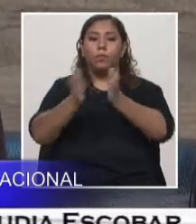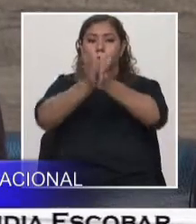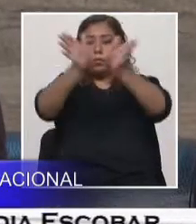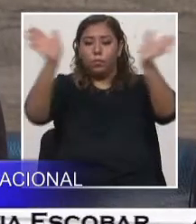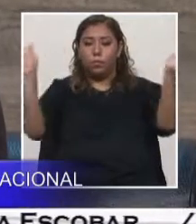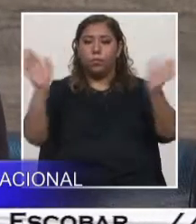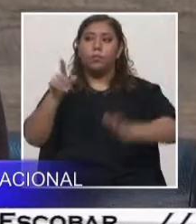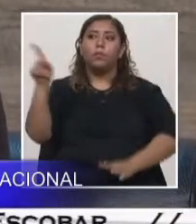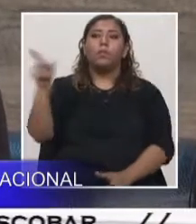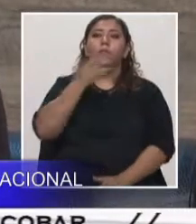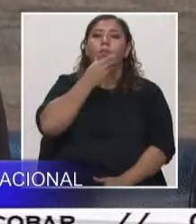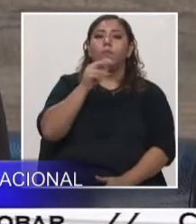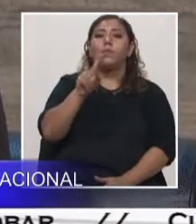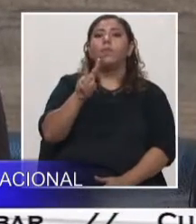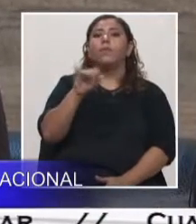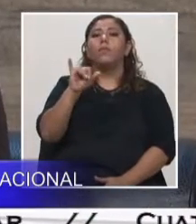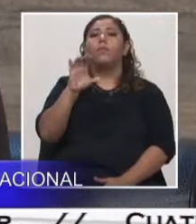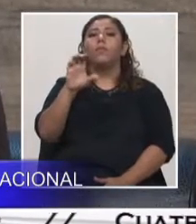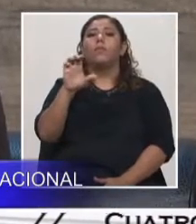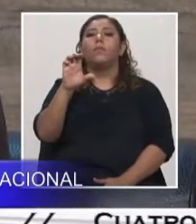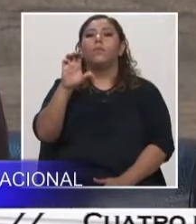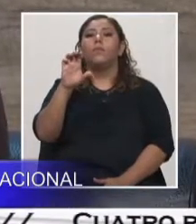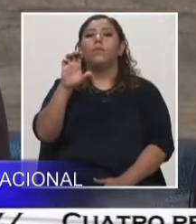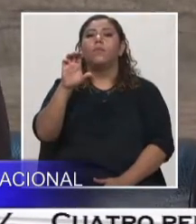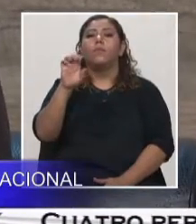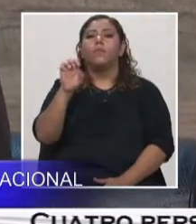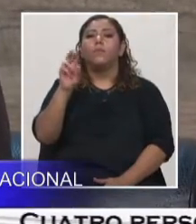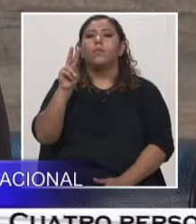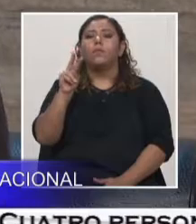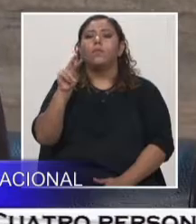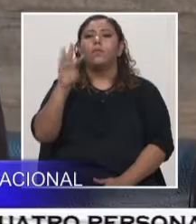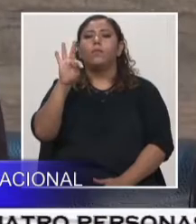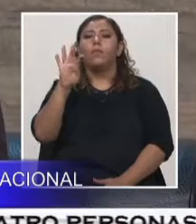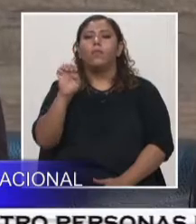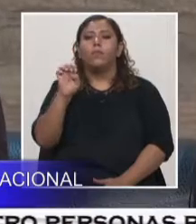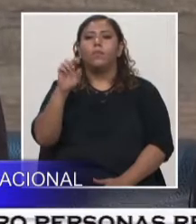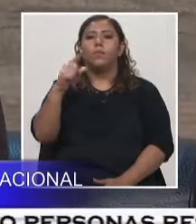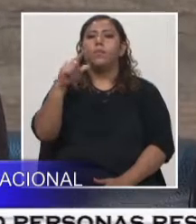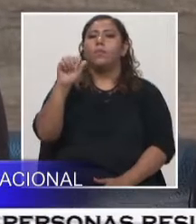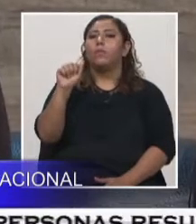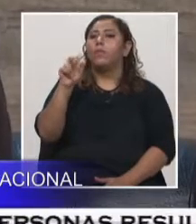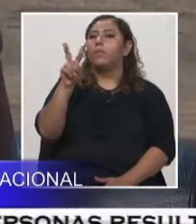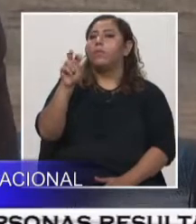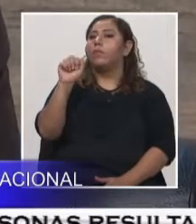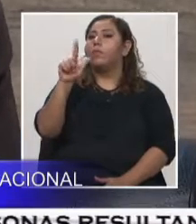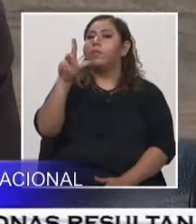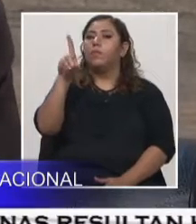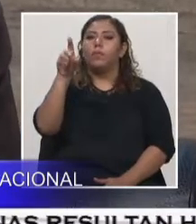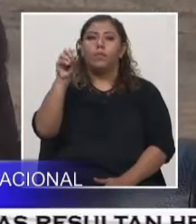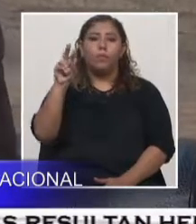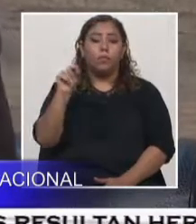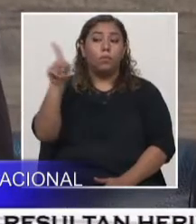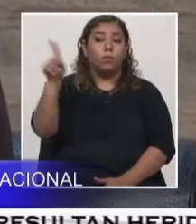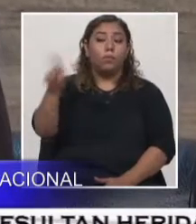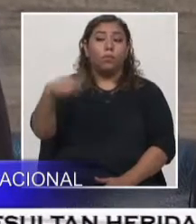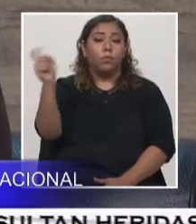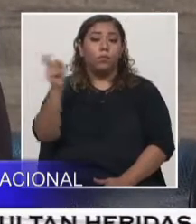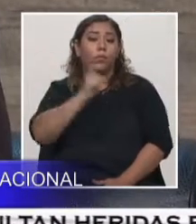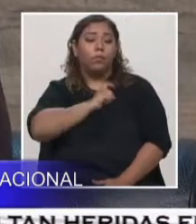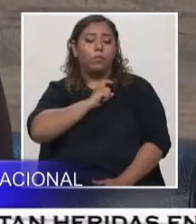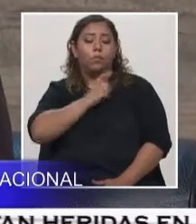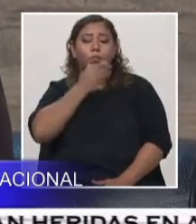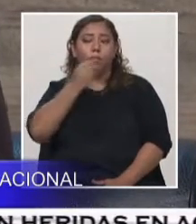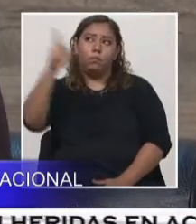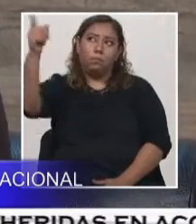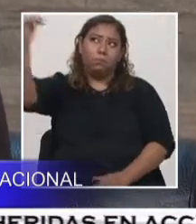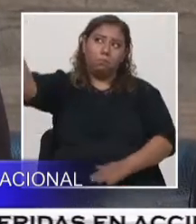año, el secretario general de los servicios geológicos de Iberoamérica. Él viene desde España, nos va a estar acompañando tanto en el foro